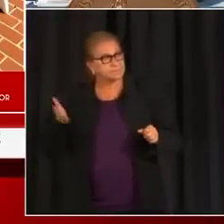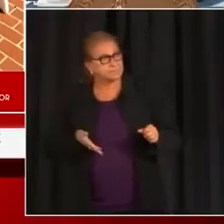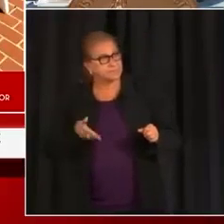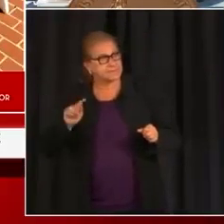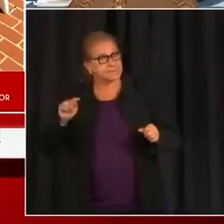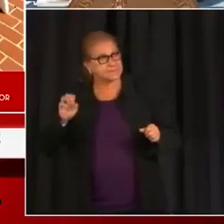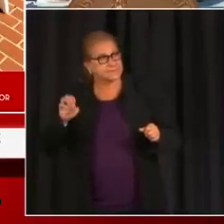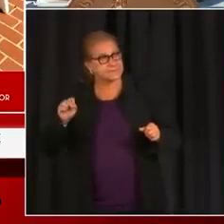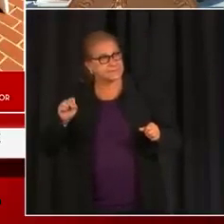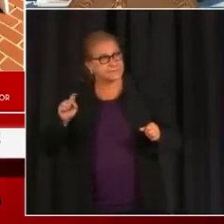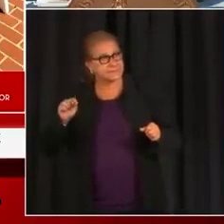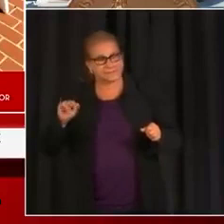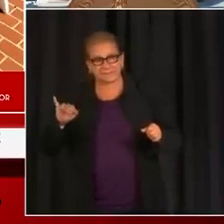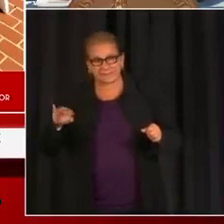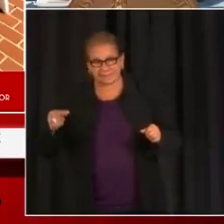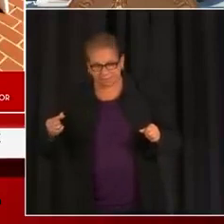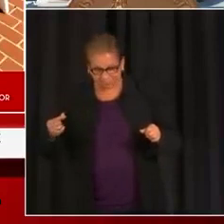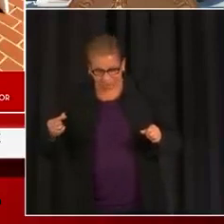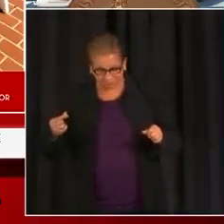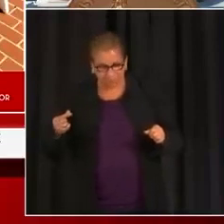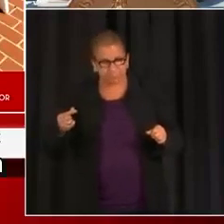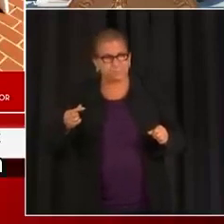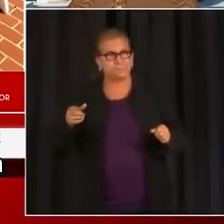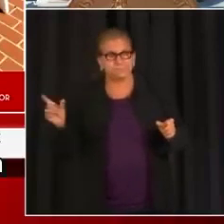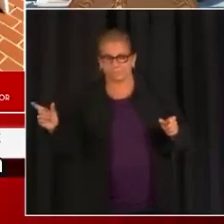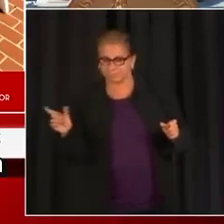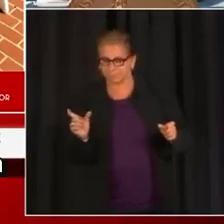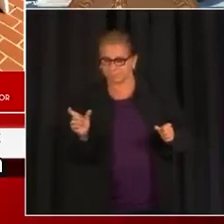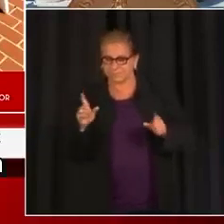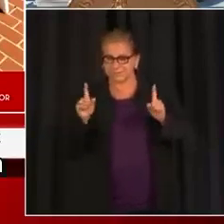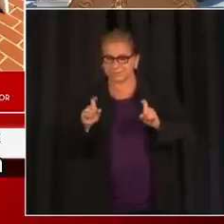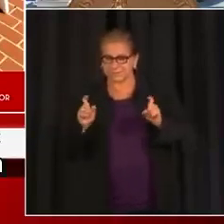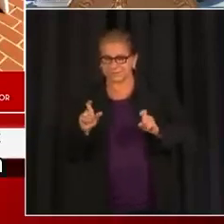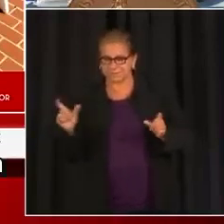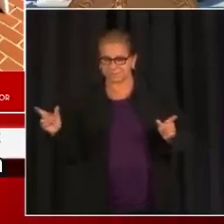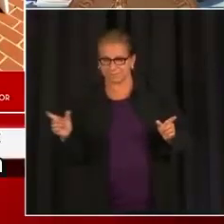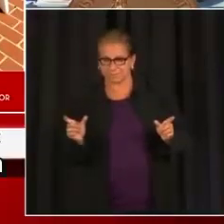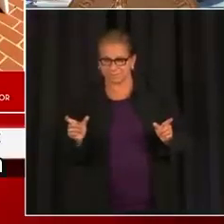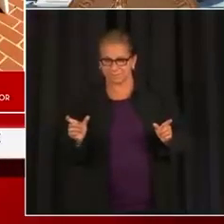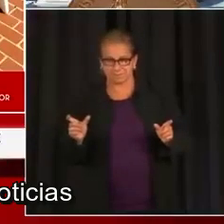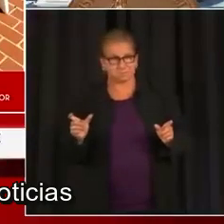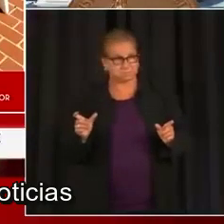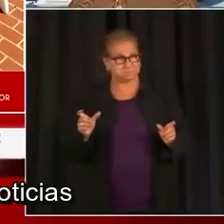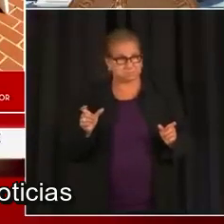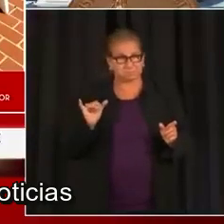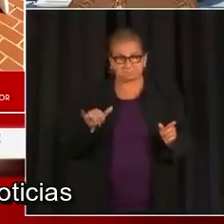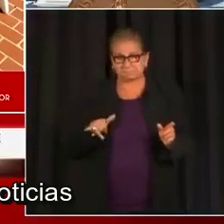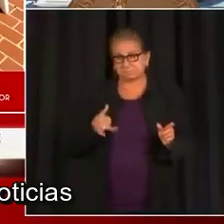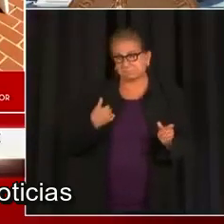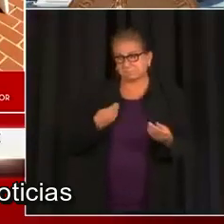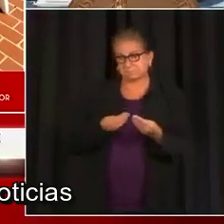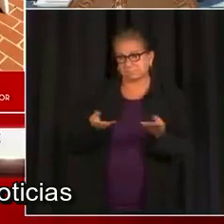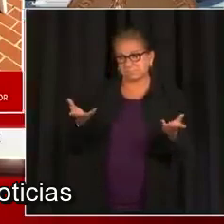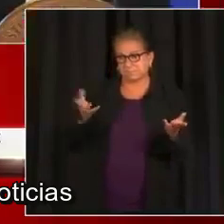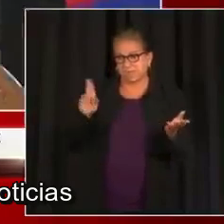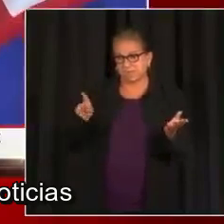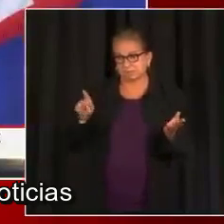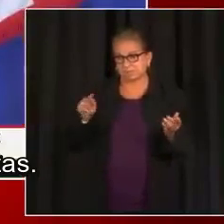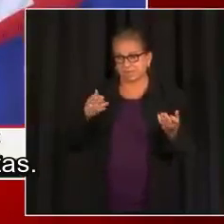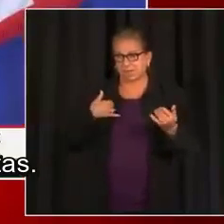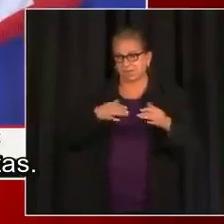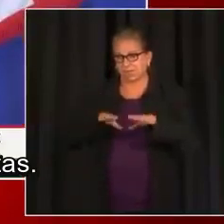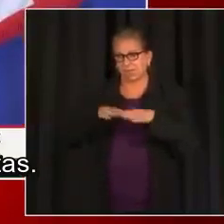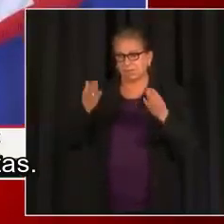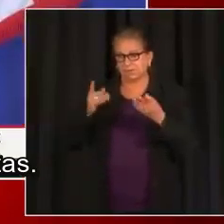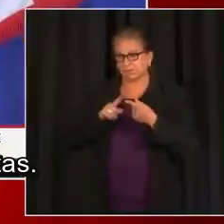dónde están estos sitios para recoger su kit gratuito. Está a diario por si quieren ir a recogerlo. Con eso ya terminamos con las noticias